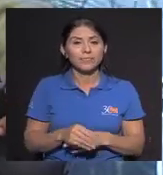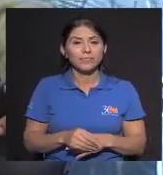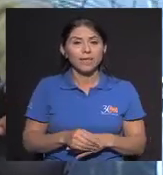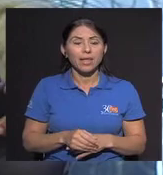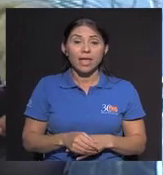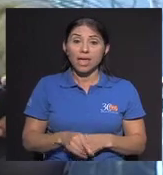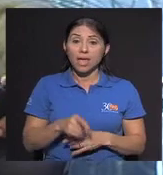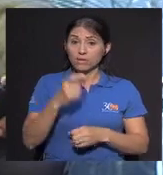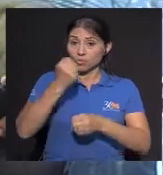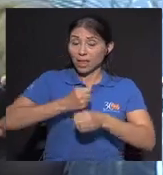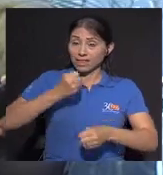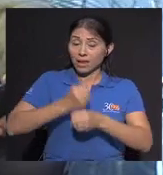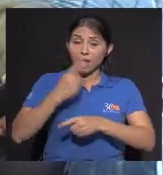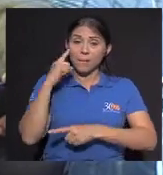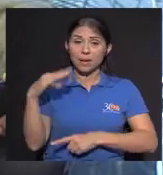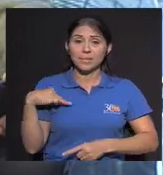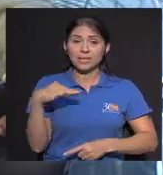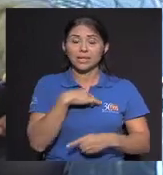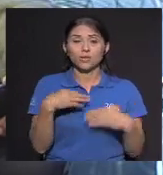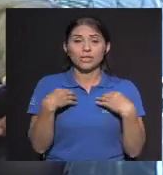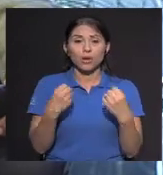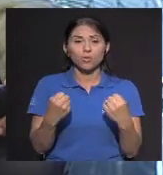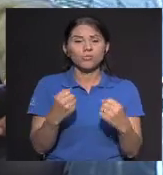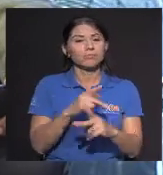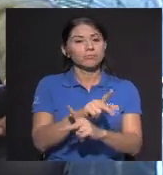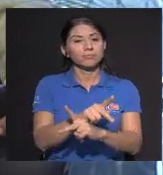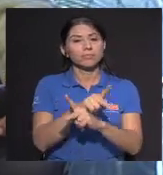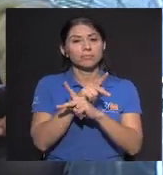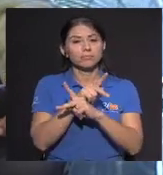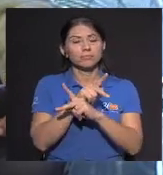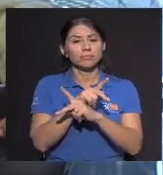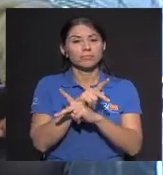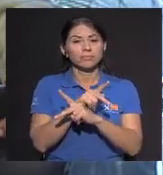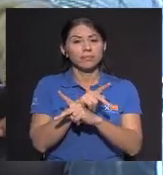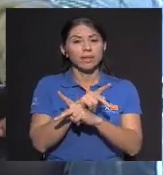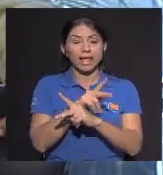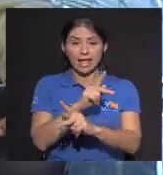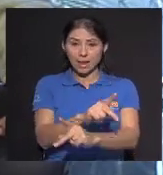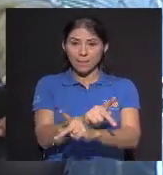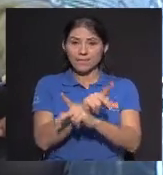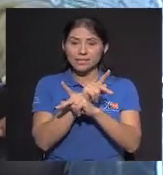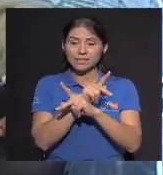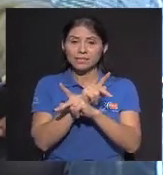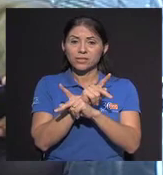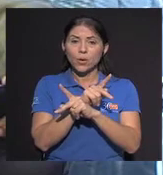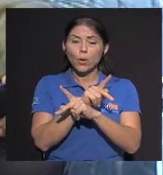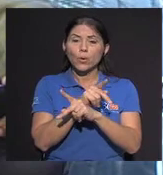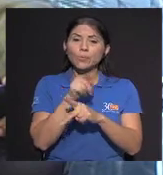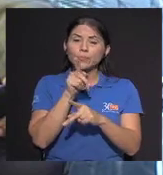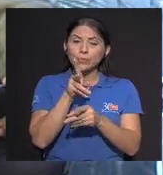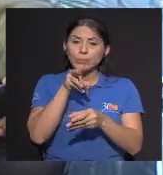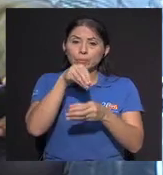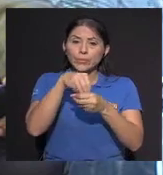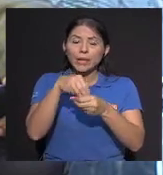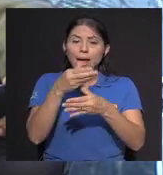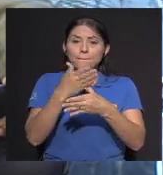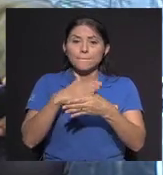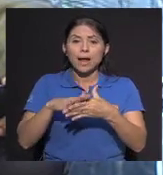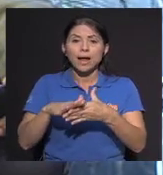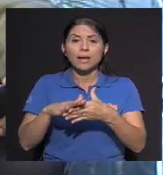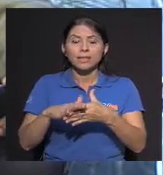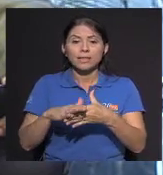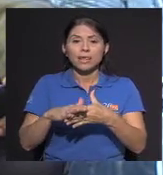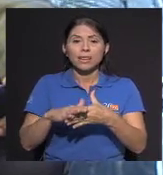es una tarea Para el Ministerio de Salud Que es la prevención En la prevención Entramos en la parte